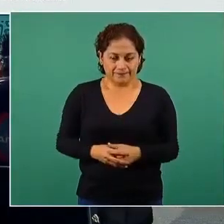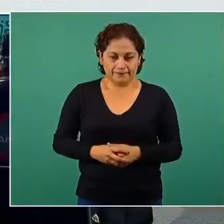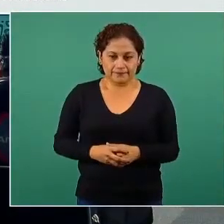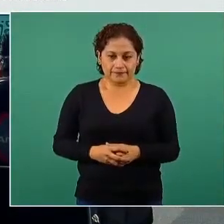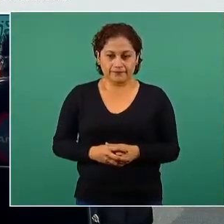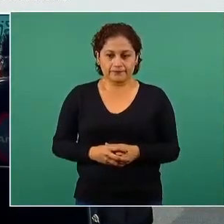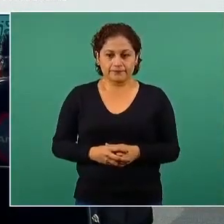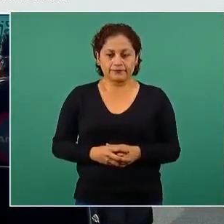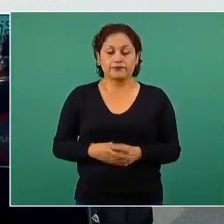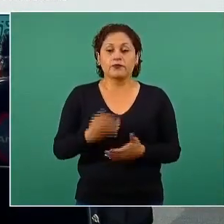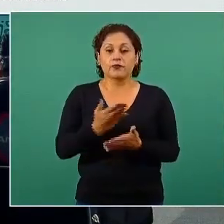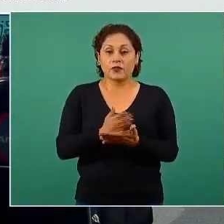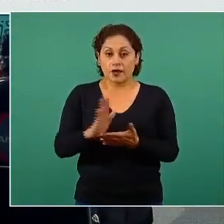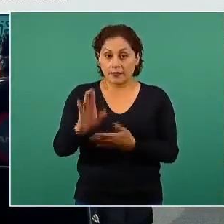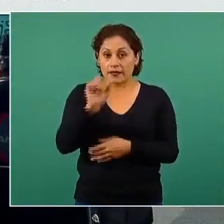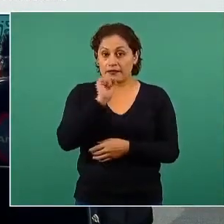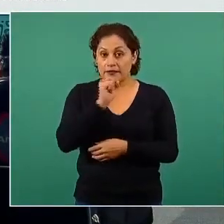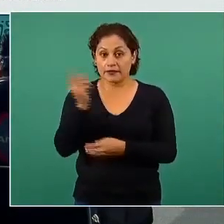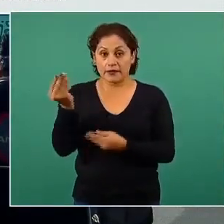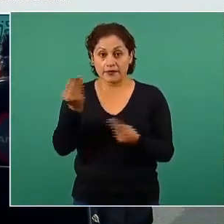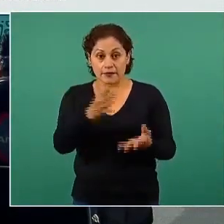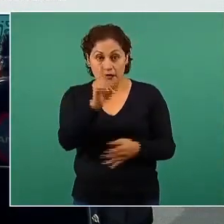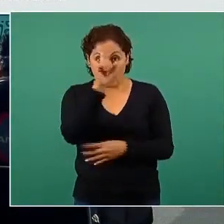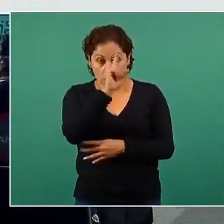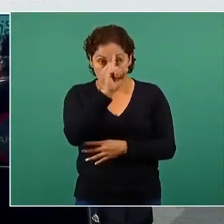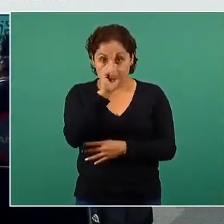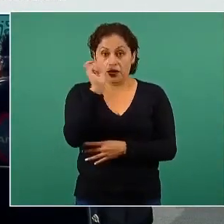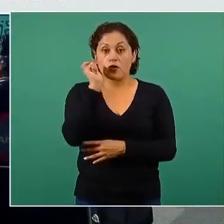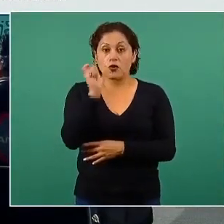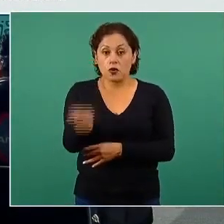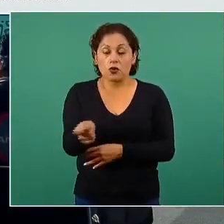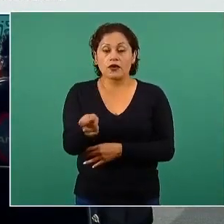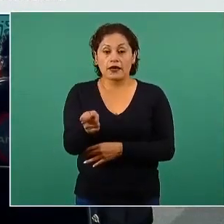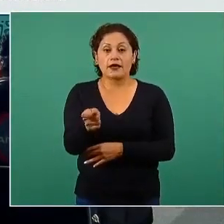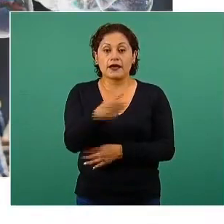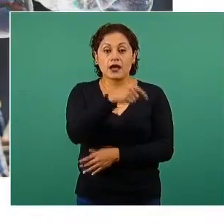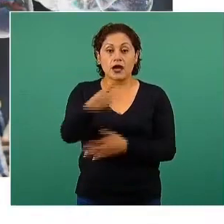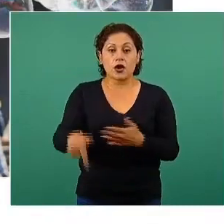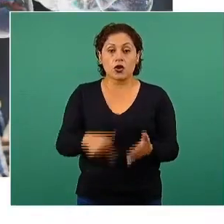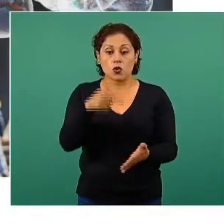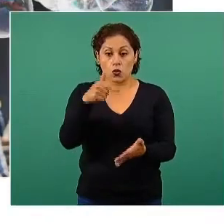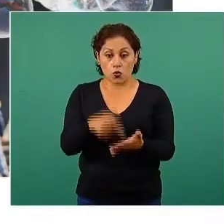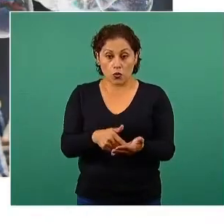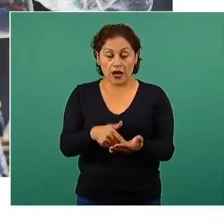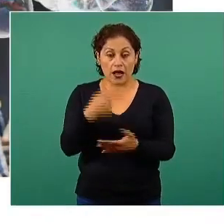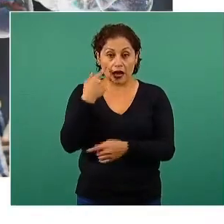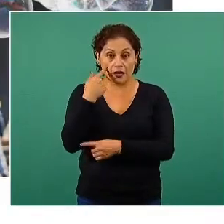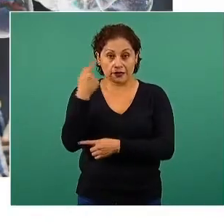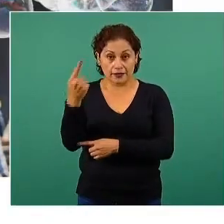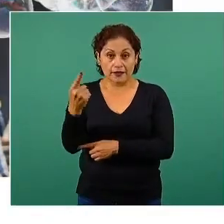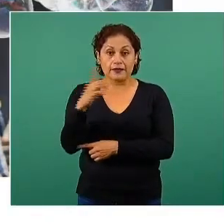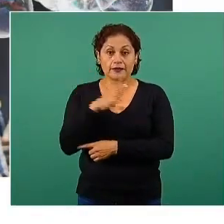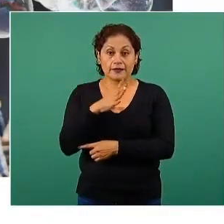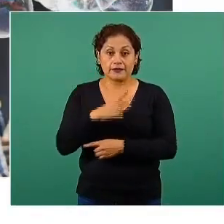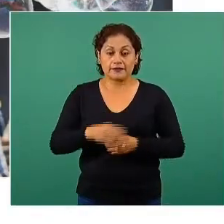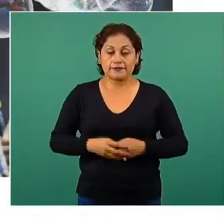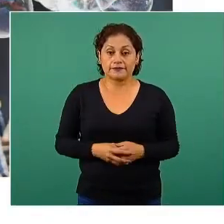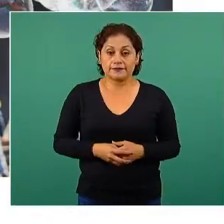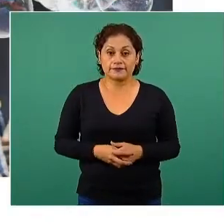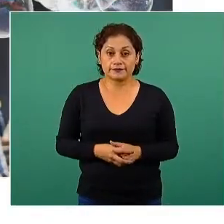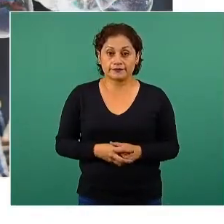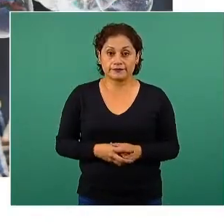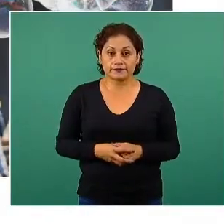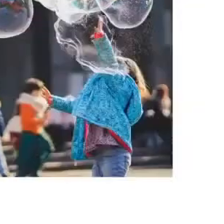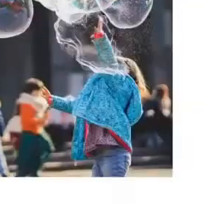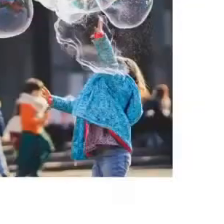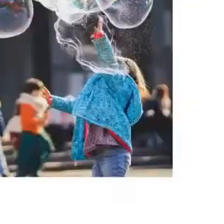Lo segundo que se recomienda es disponer de un espacio y juguetes. Y no es necesario que el espacio